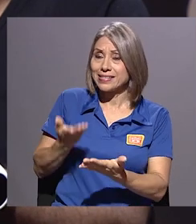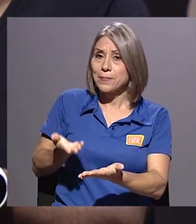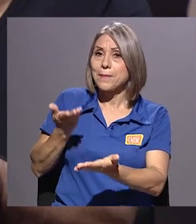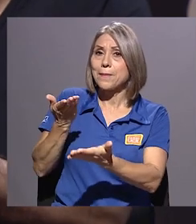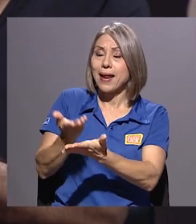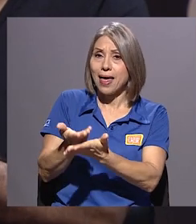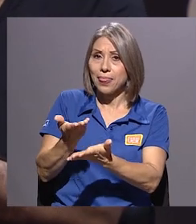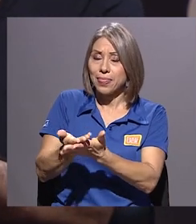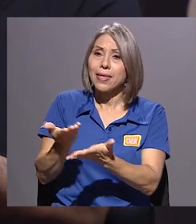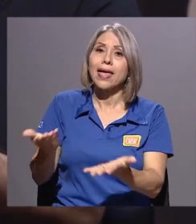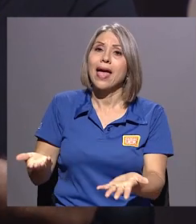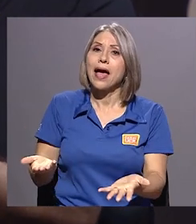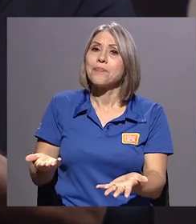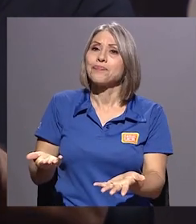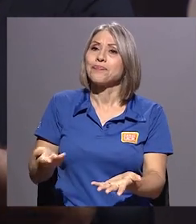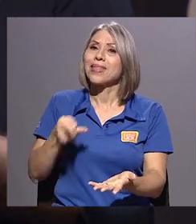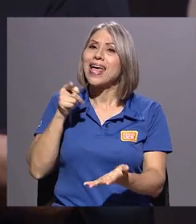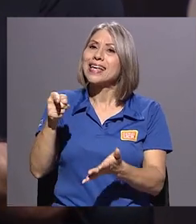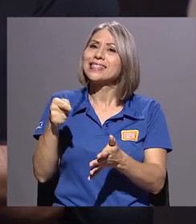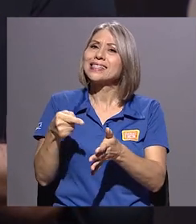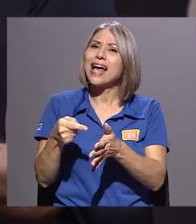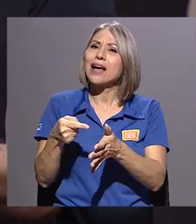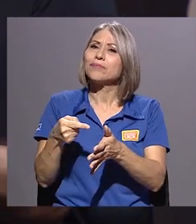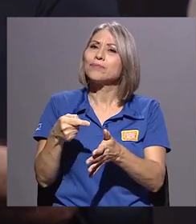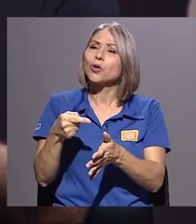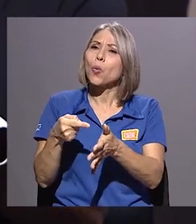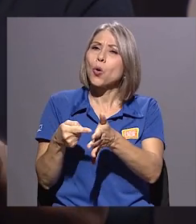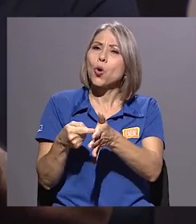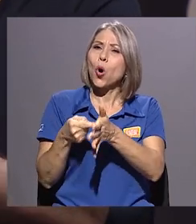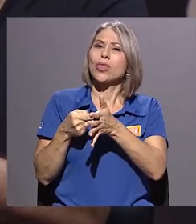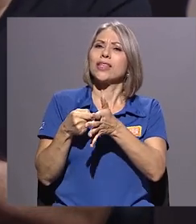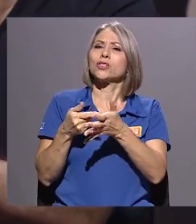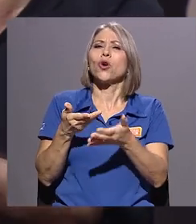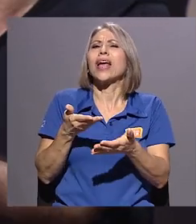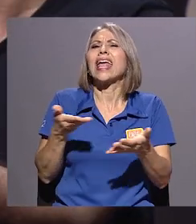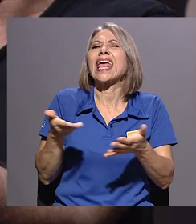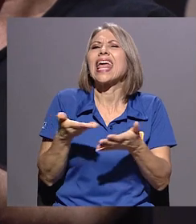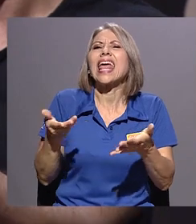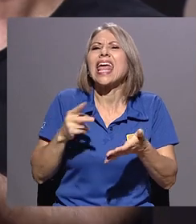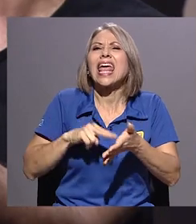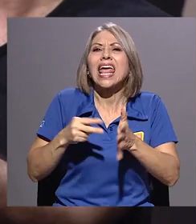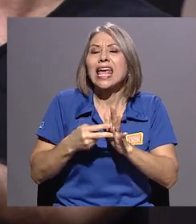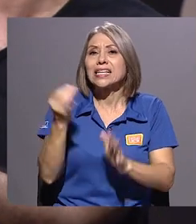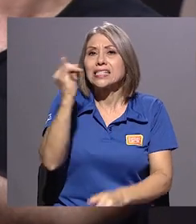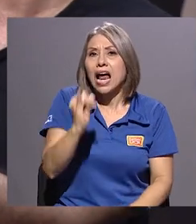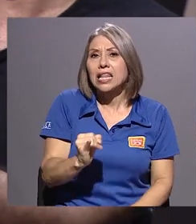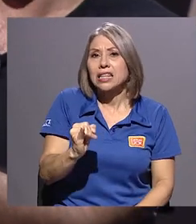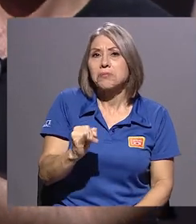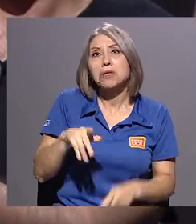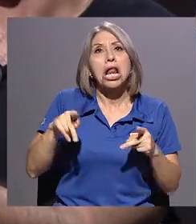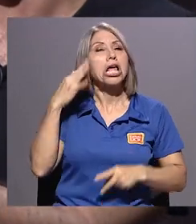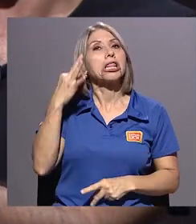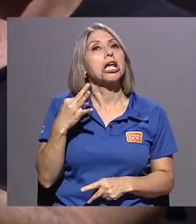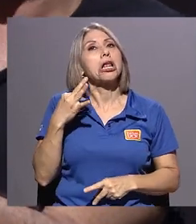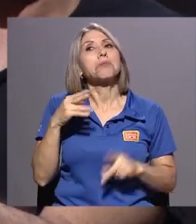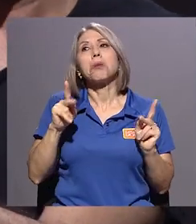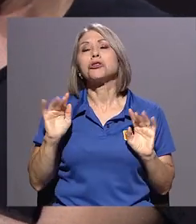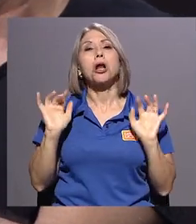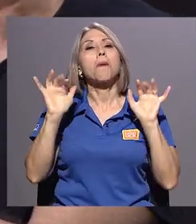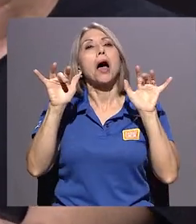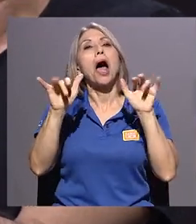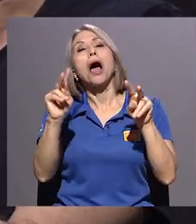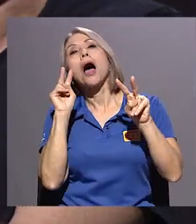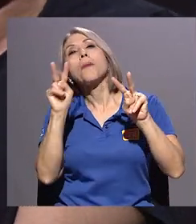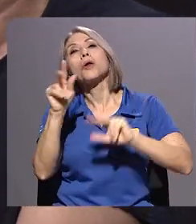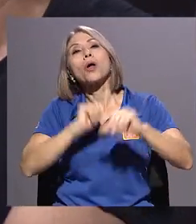condición de qué es arte, ¿verdad? A veces la gente cree que es arte, público va al teatro a ver una obra de arte, no tiene ninguna